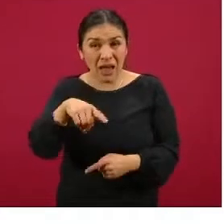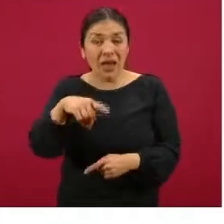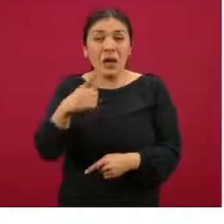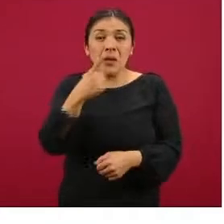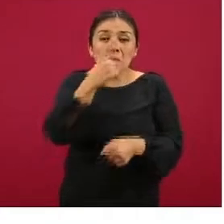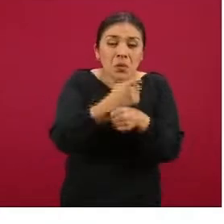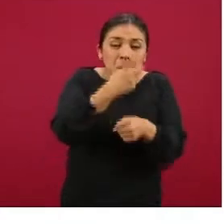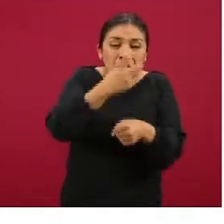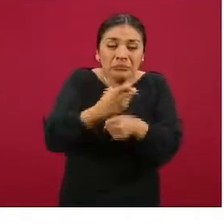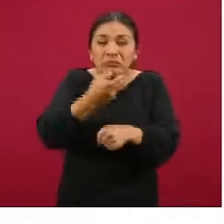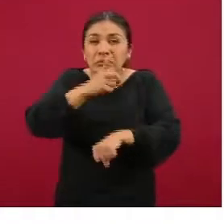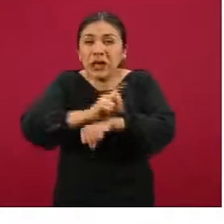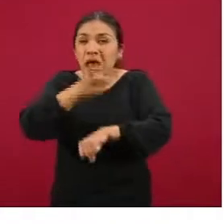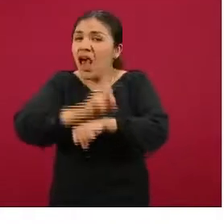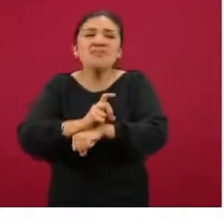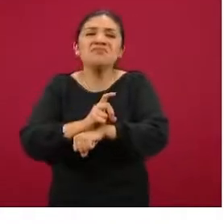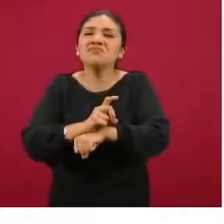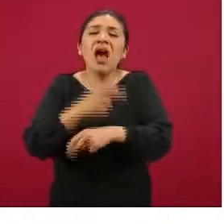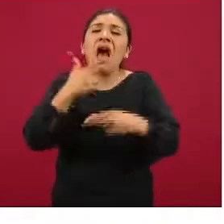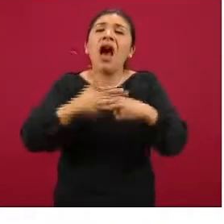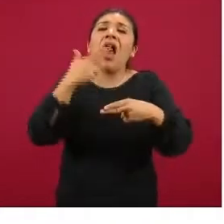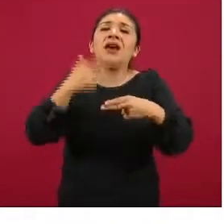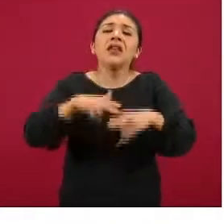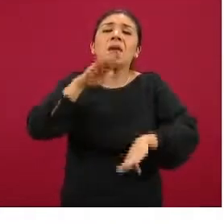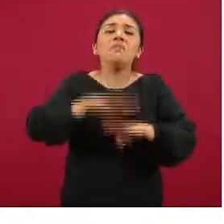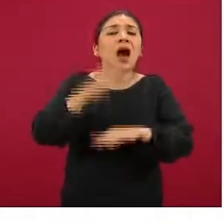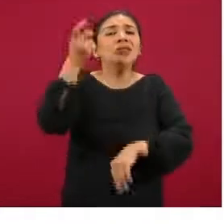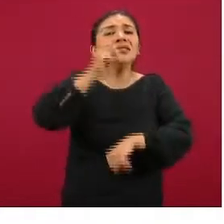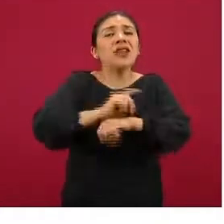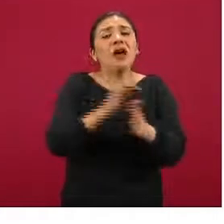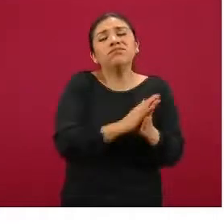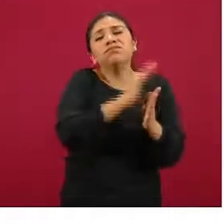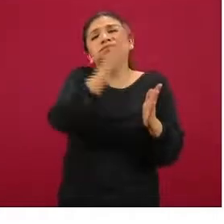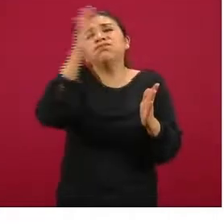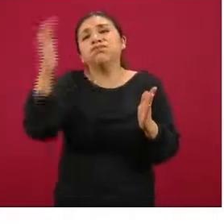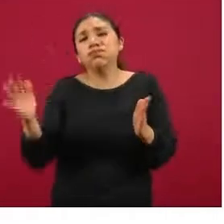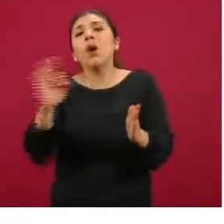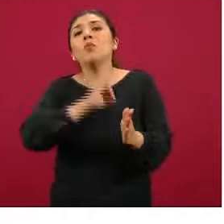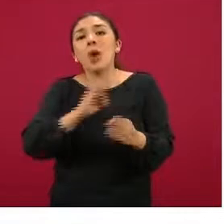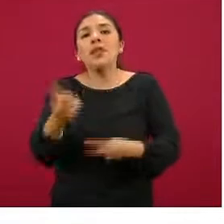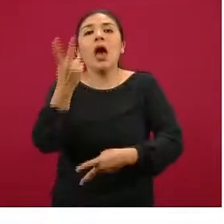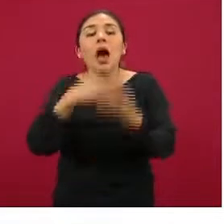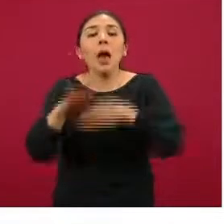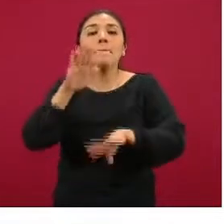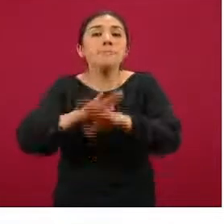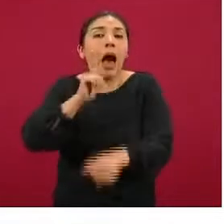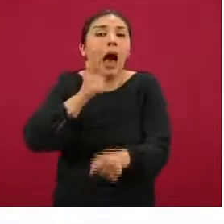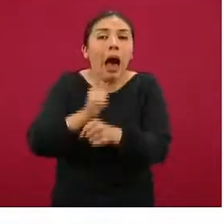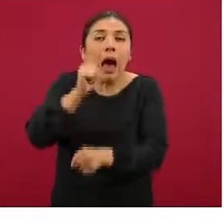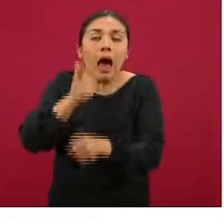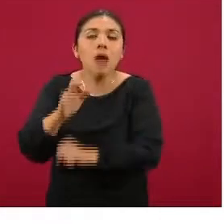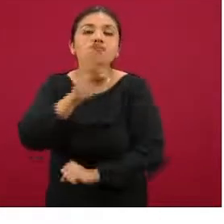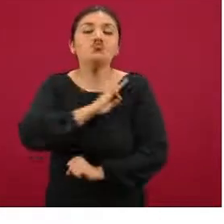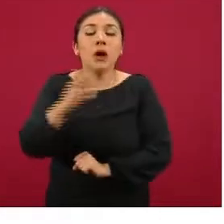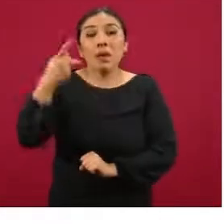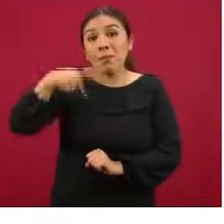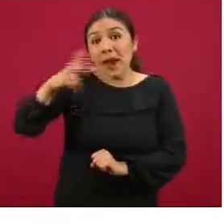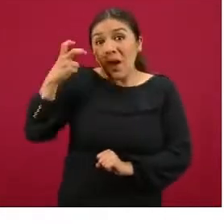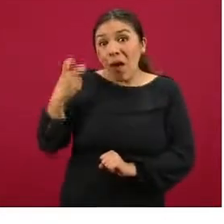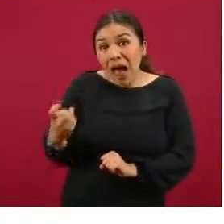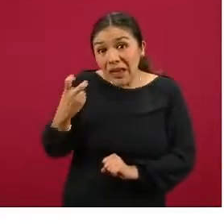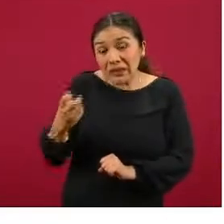en los primeros días. Tenemos que dejar pasar esta ventana para que en su momento haya elevación de anticuerpos. Pero aquí